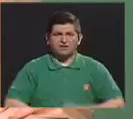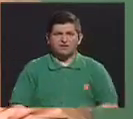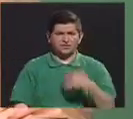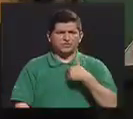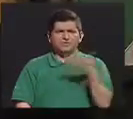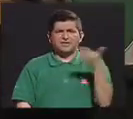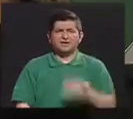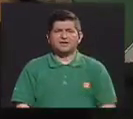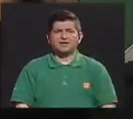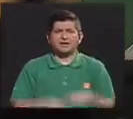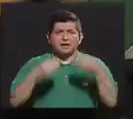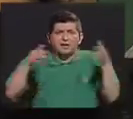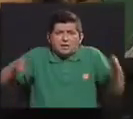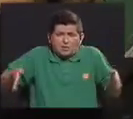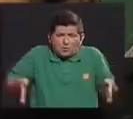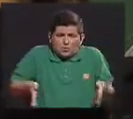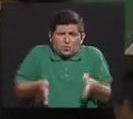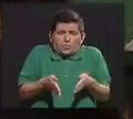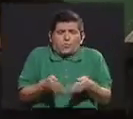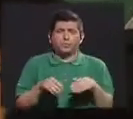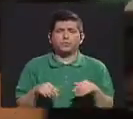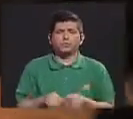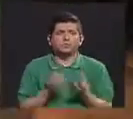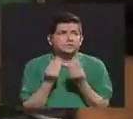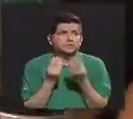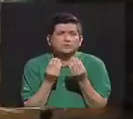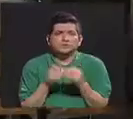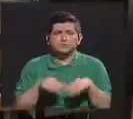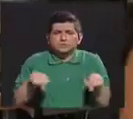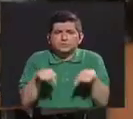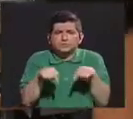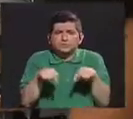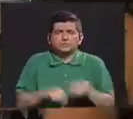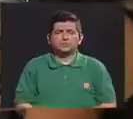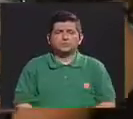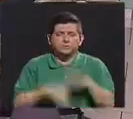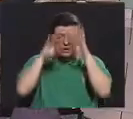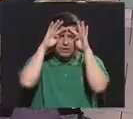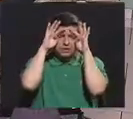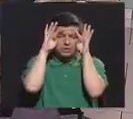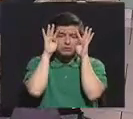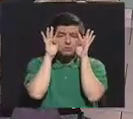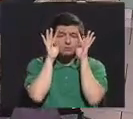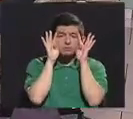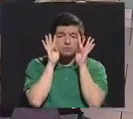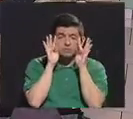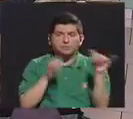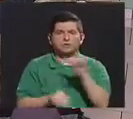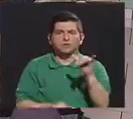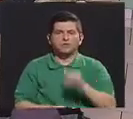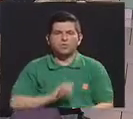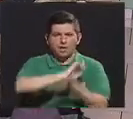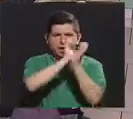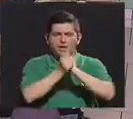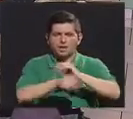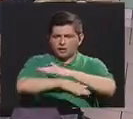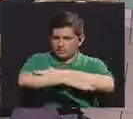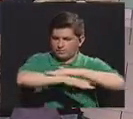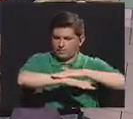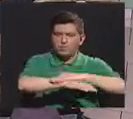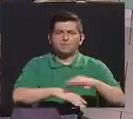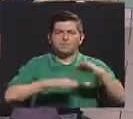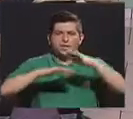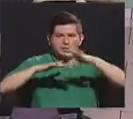pérdida de peso, nerviosismo, temblor, sudoración y pues también cambios en la piel y en las uñas, pero